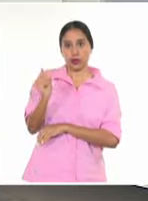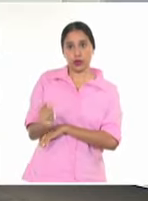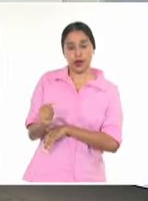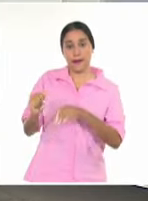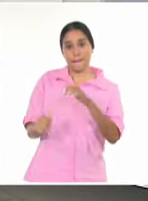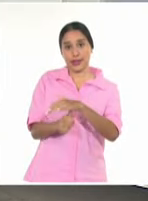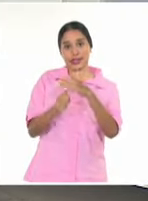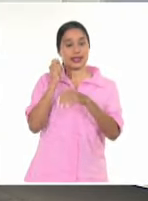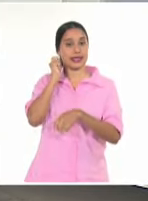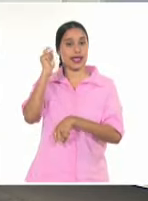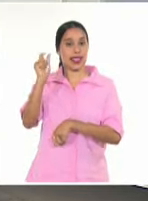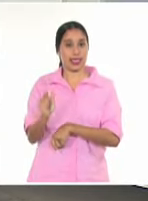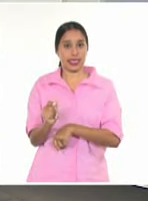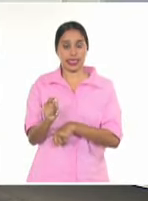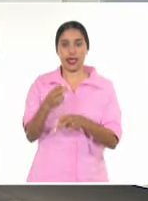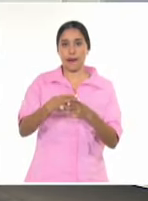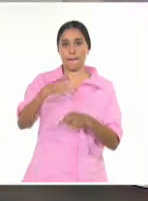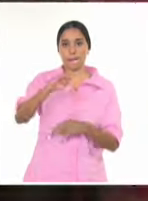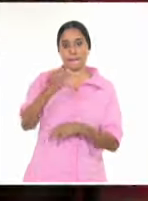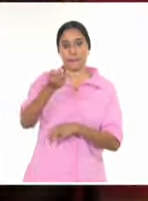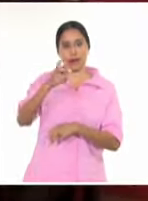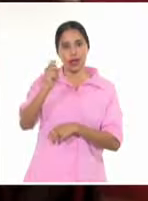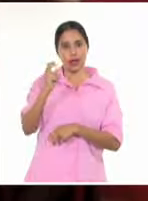organización, Marta Bonet.